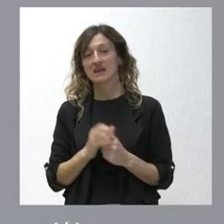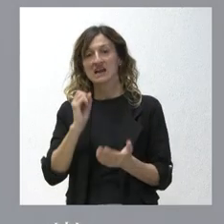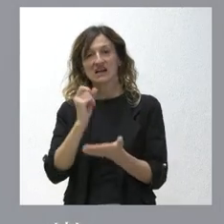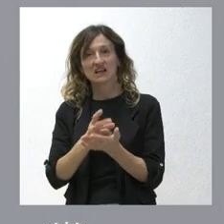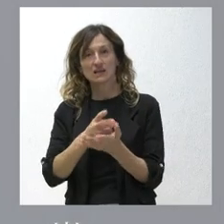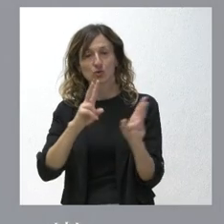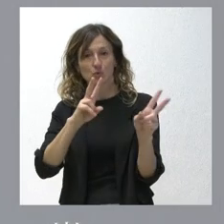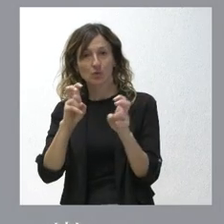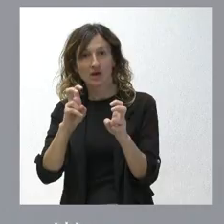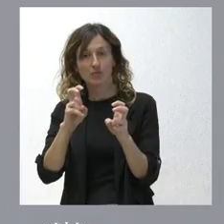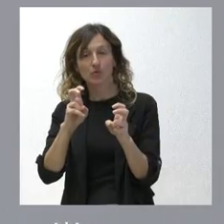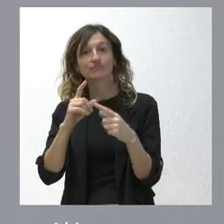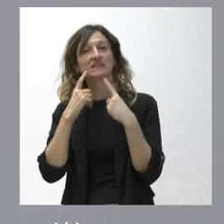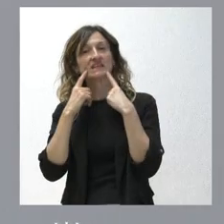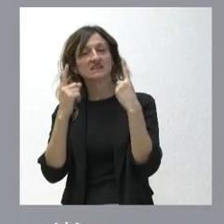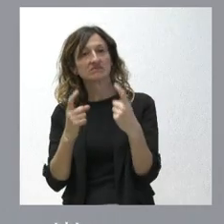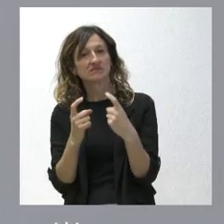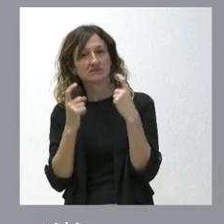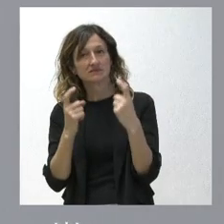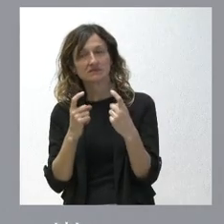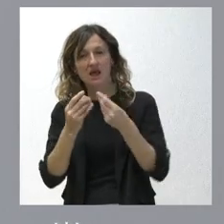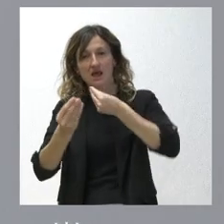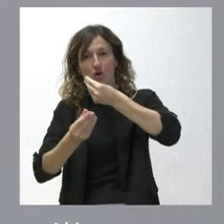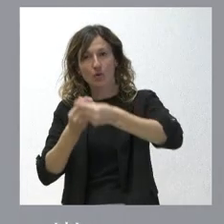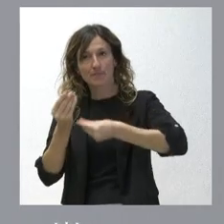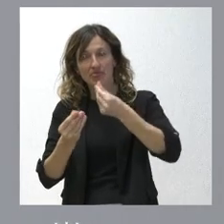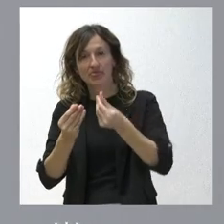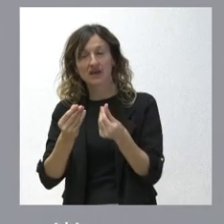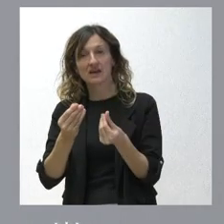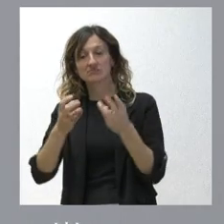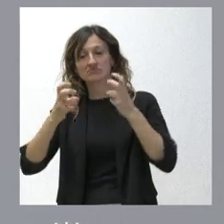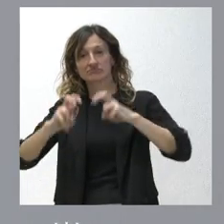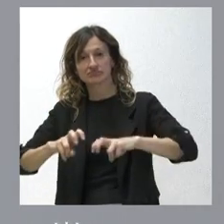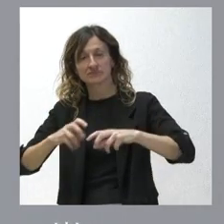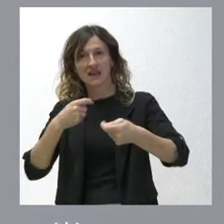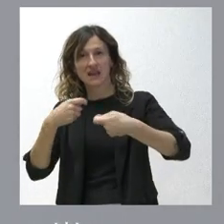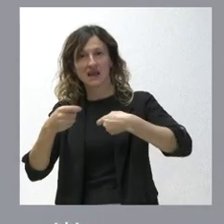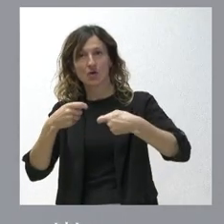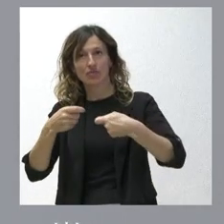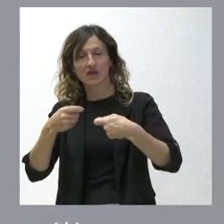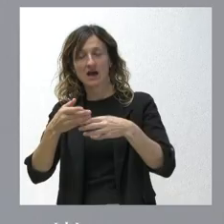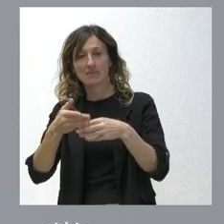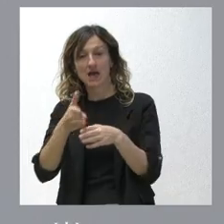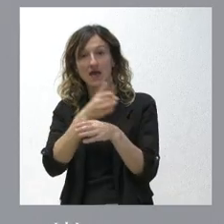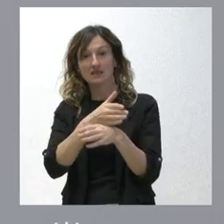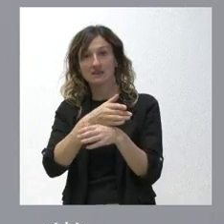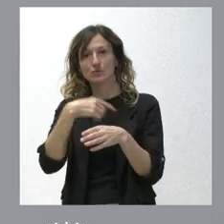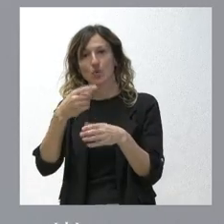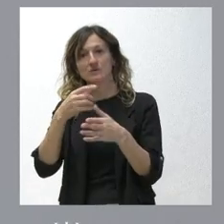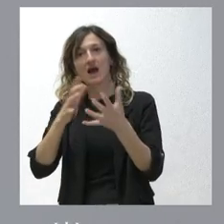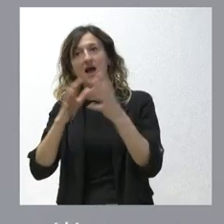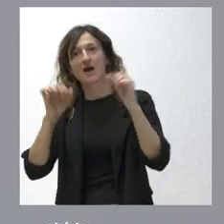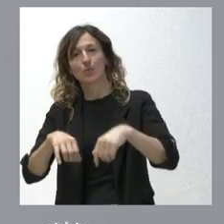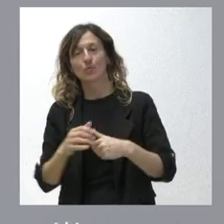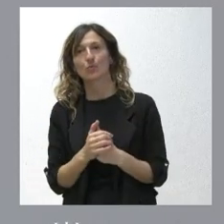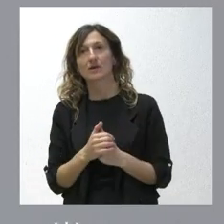y entre los retos y desafíos será intentar convencerles de que se sienten a negociar como paso previo para un acuerdo ya tenemos un reto adicional no se